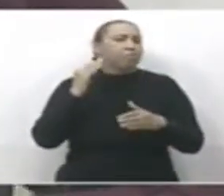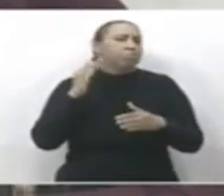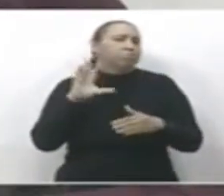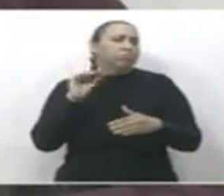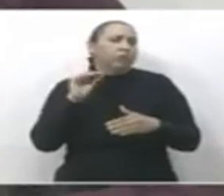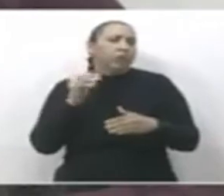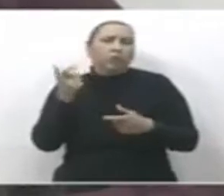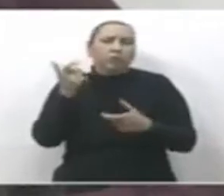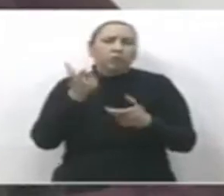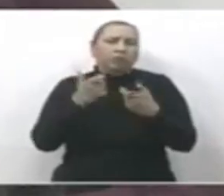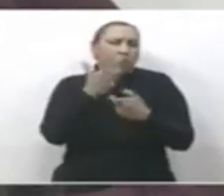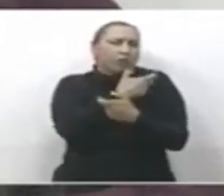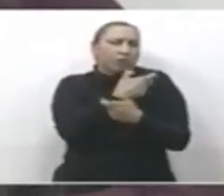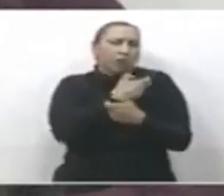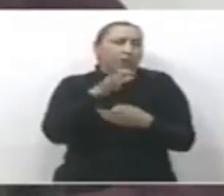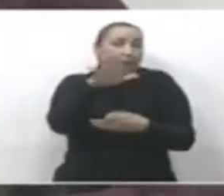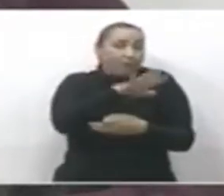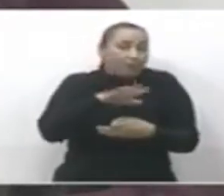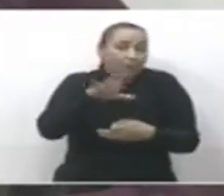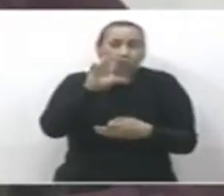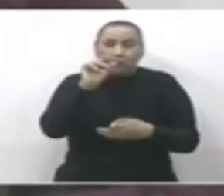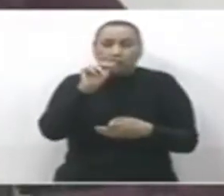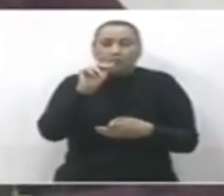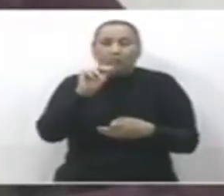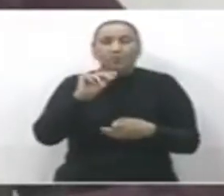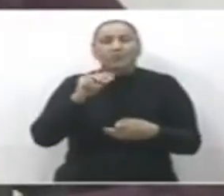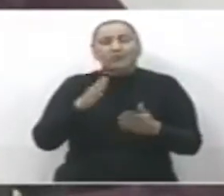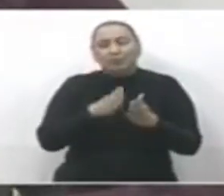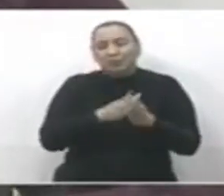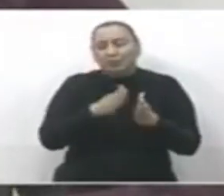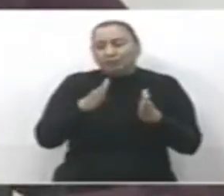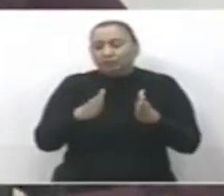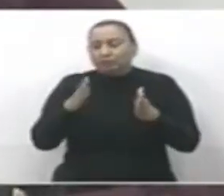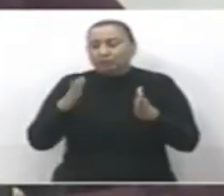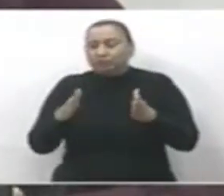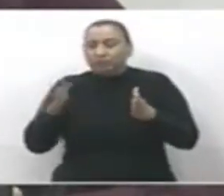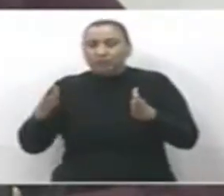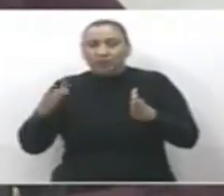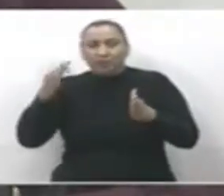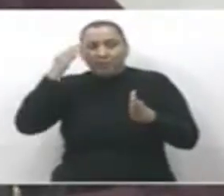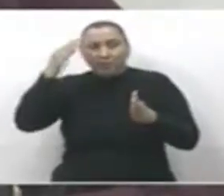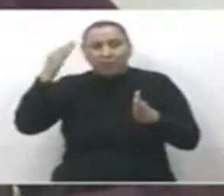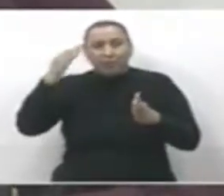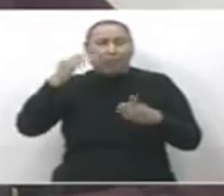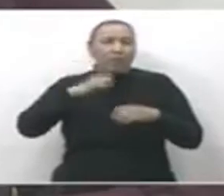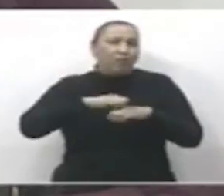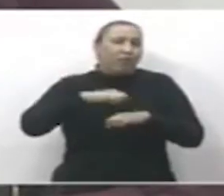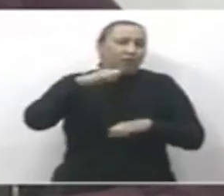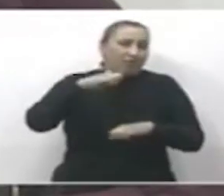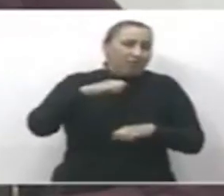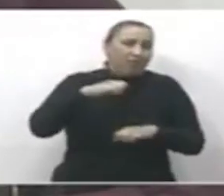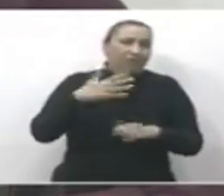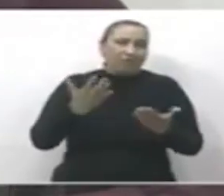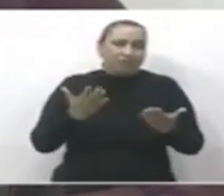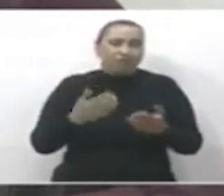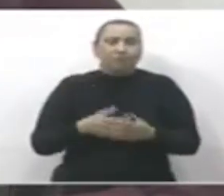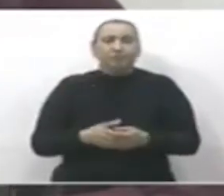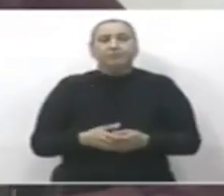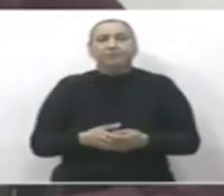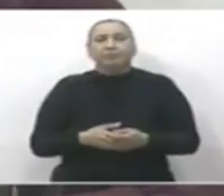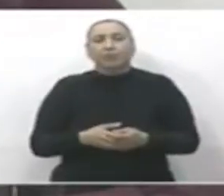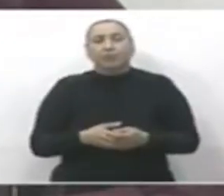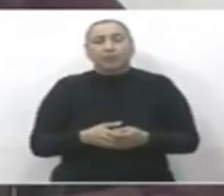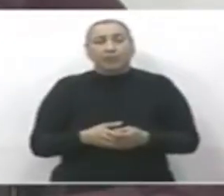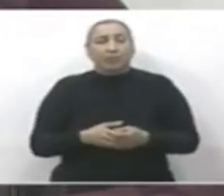cuando se empiece a aplicar, ya que será por etapas según los grupos de riesgo. Cuando llegue la